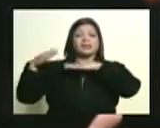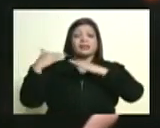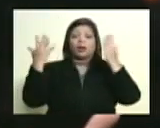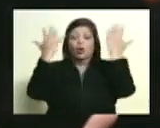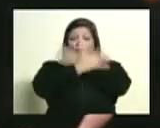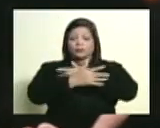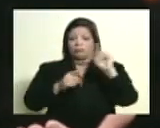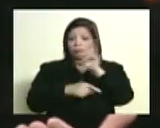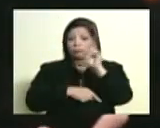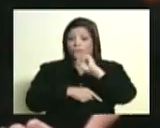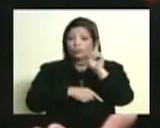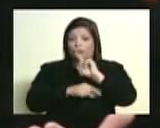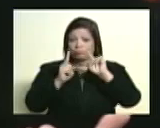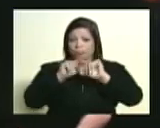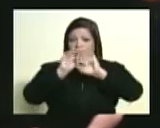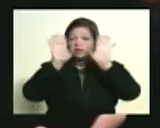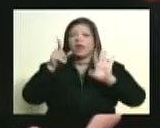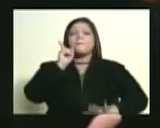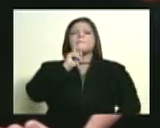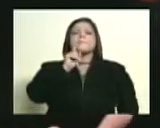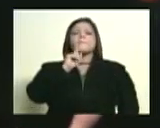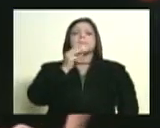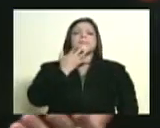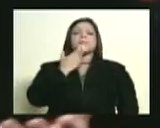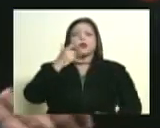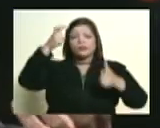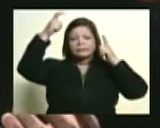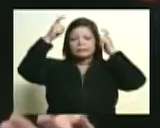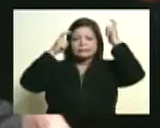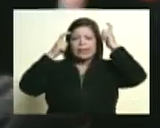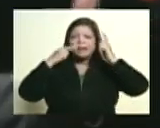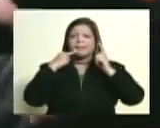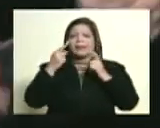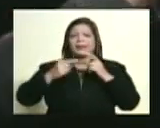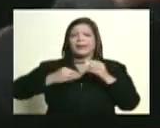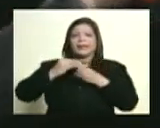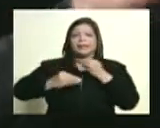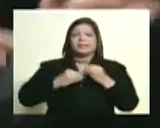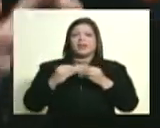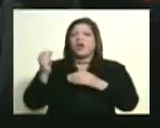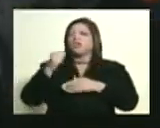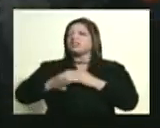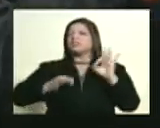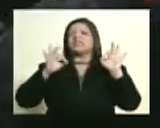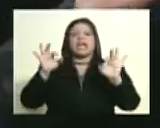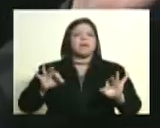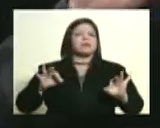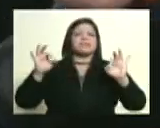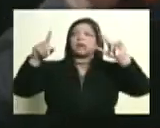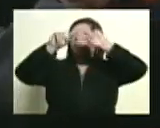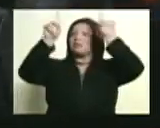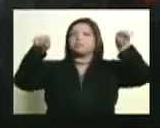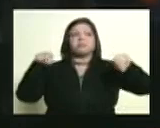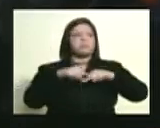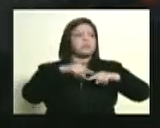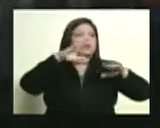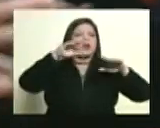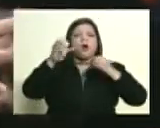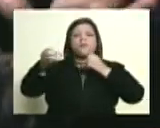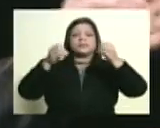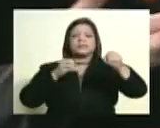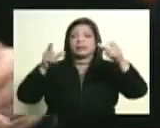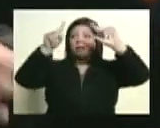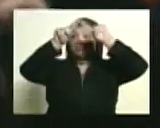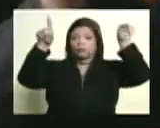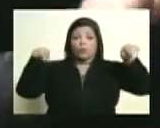confusión. Bueno, es mentira que Chávez hizo una reivindicación de Bolívar, porque Bolívar siempre estaba en los retratos, en las oficinas había